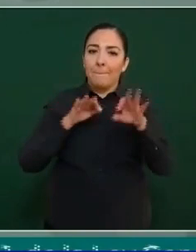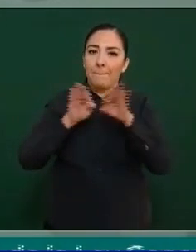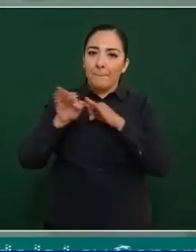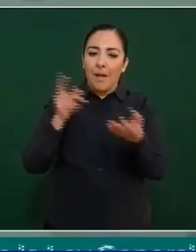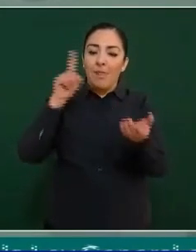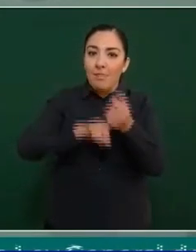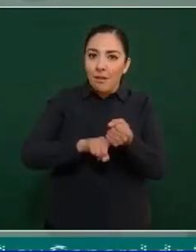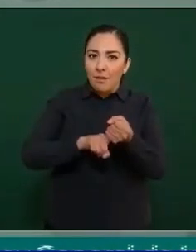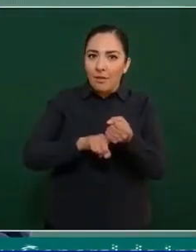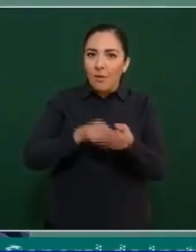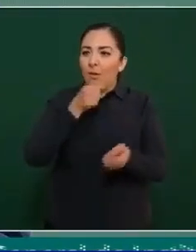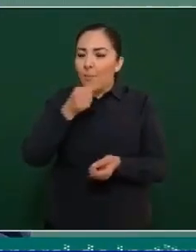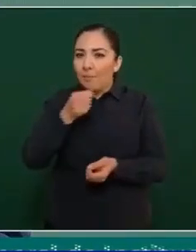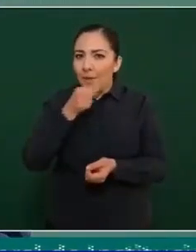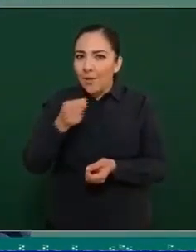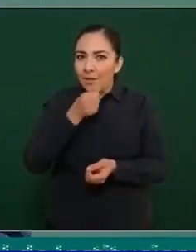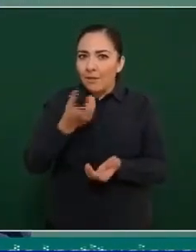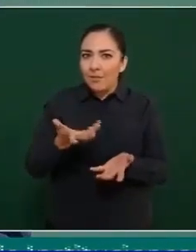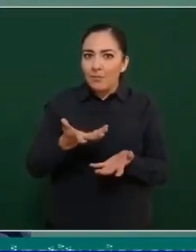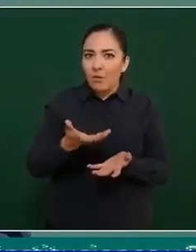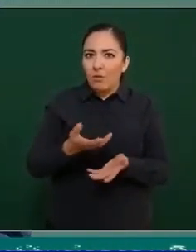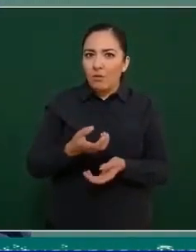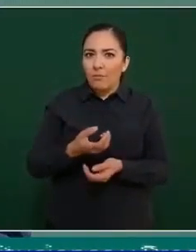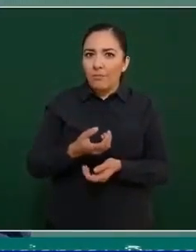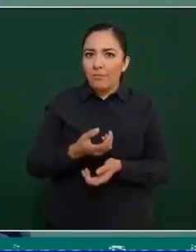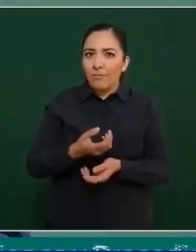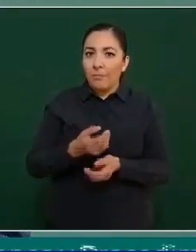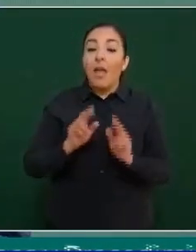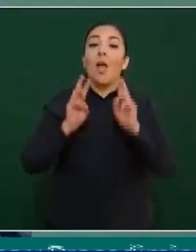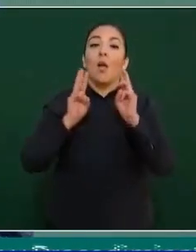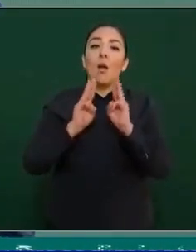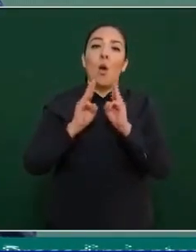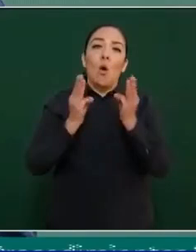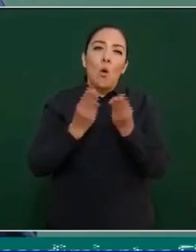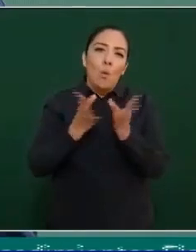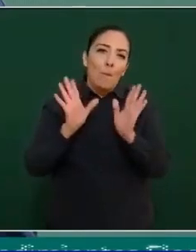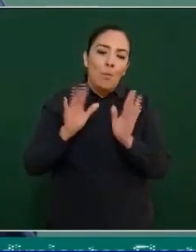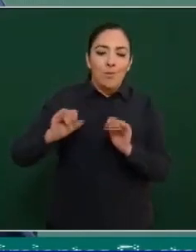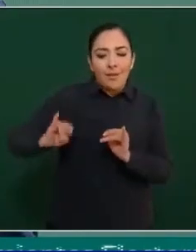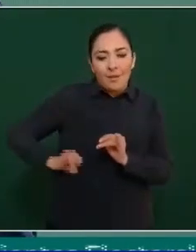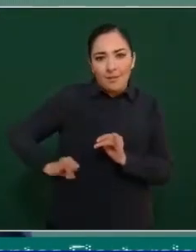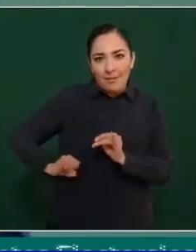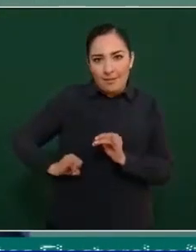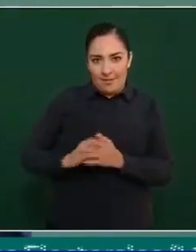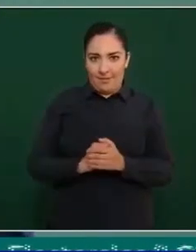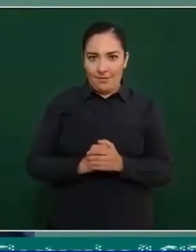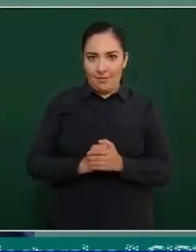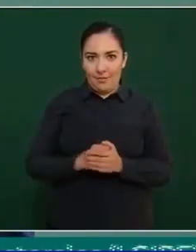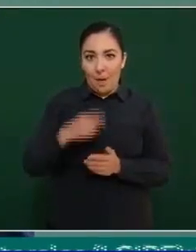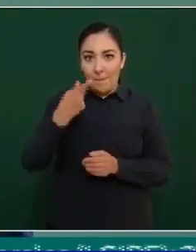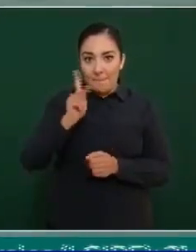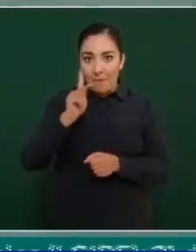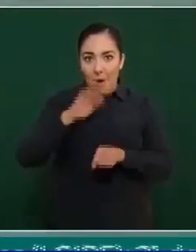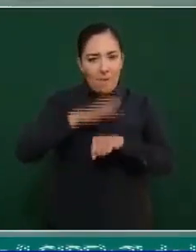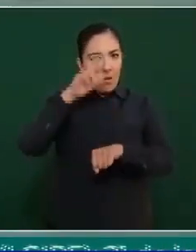sino que tiene que ver con los grupos de intereses creados. Pero la mayoría de los